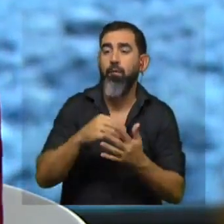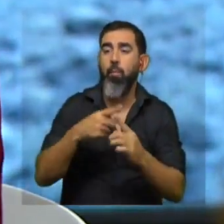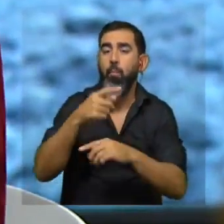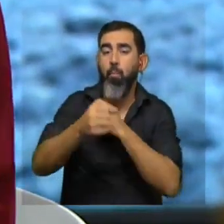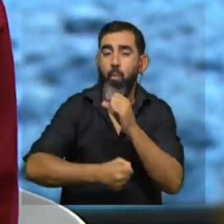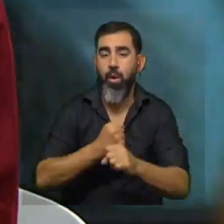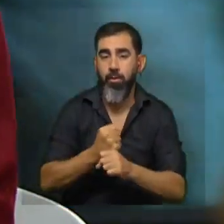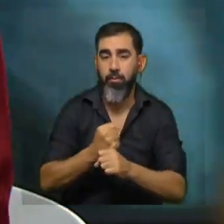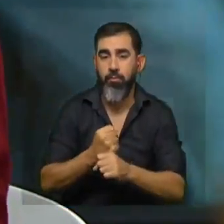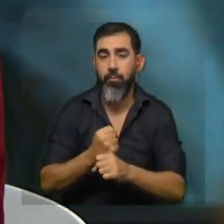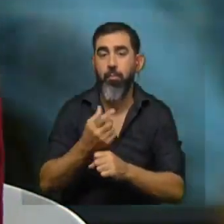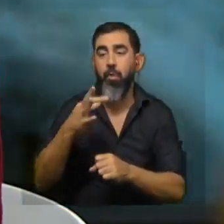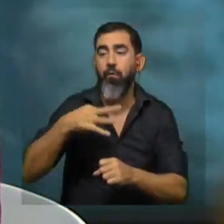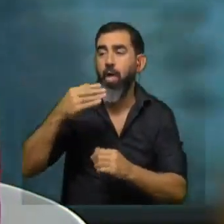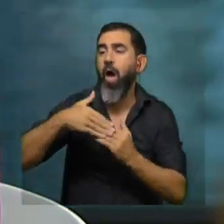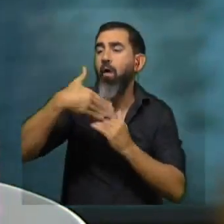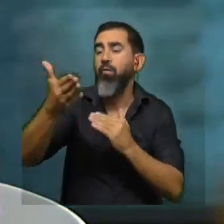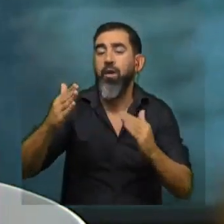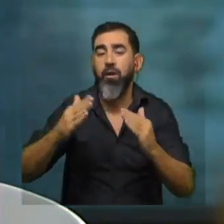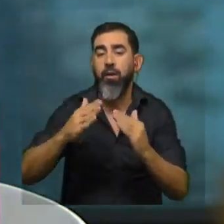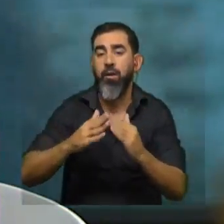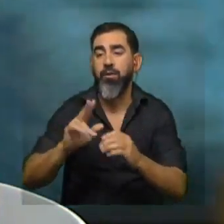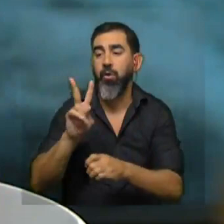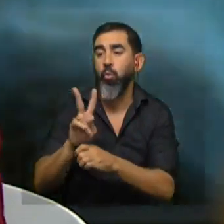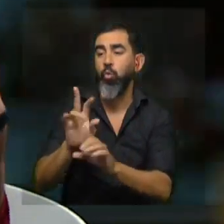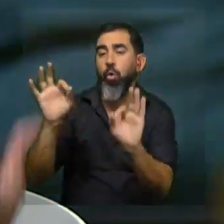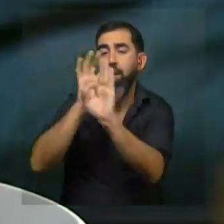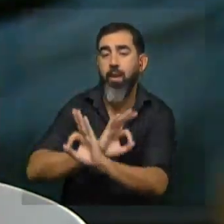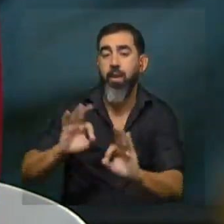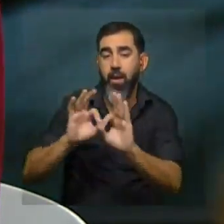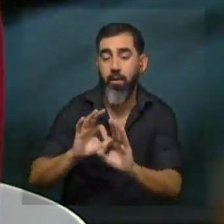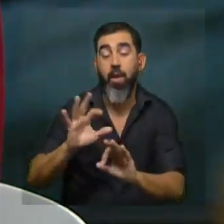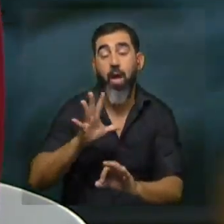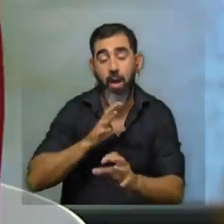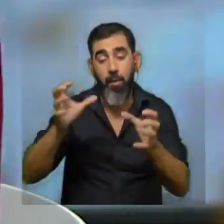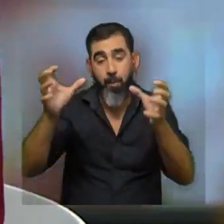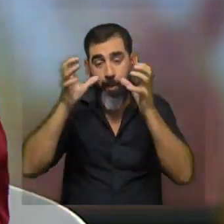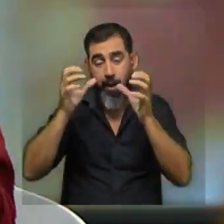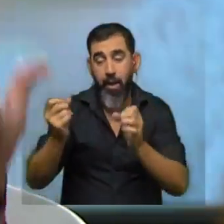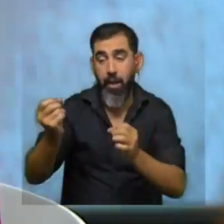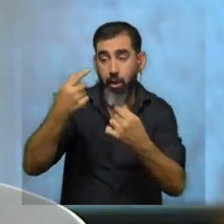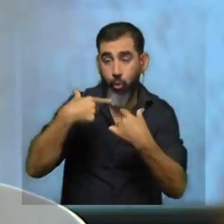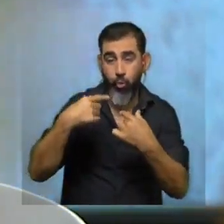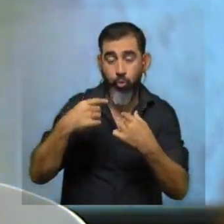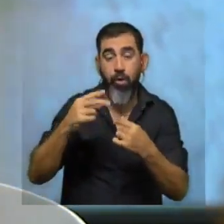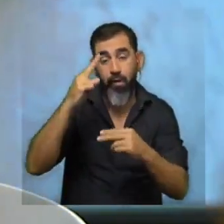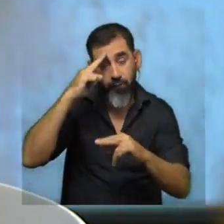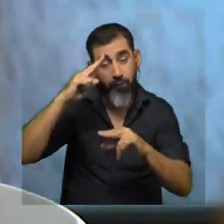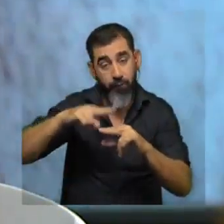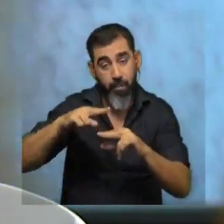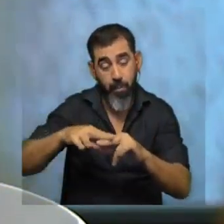y ese gato hace vida en el exterior de la casa sin control ese gato está expuesto a parasitosis está expuesto a enfermedades